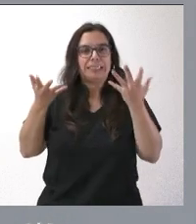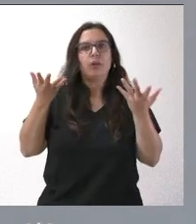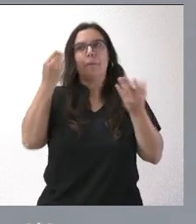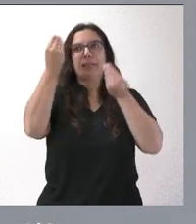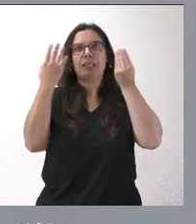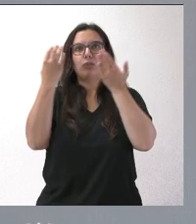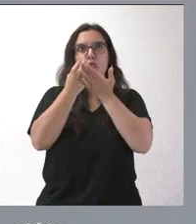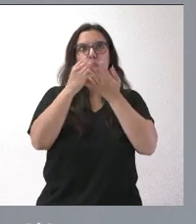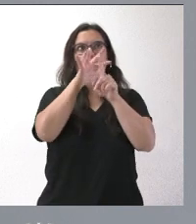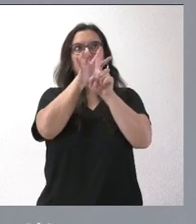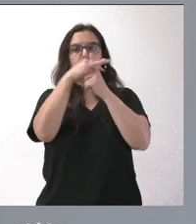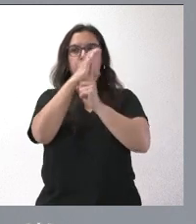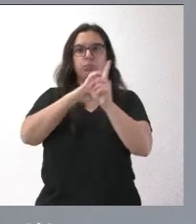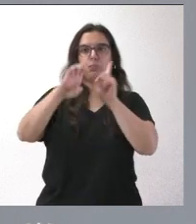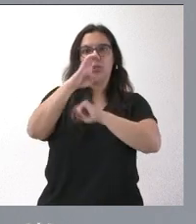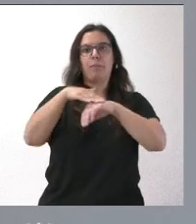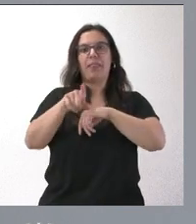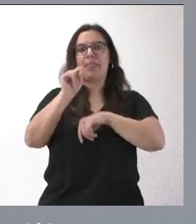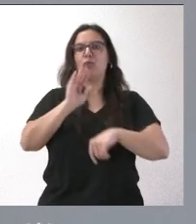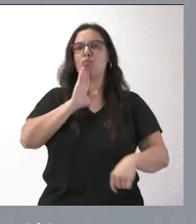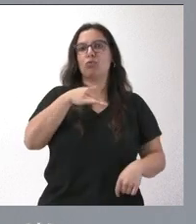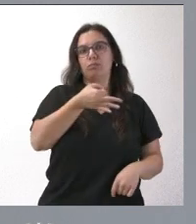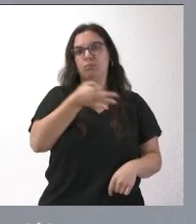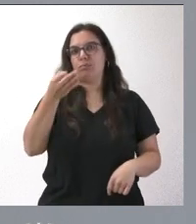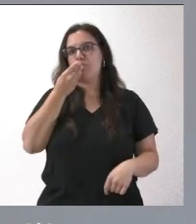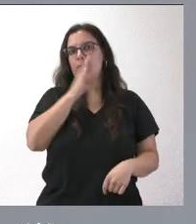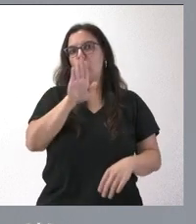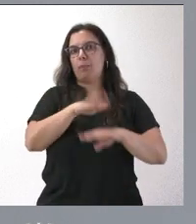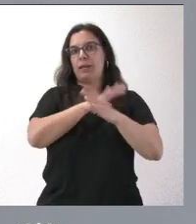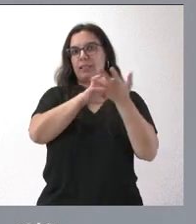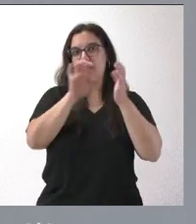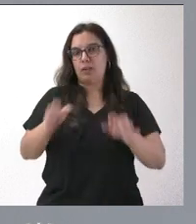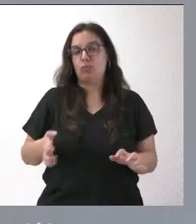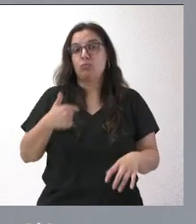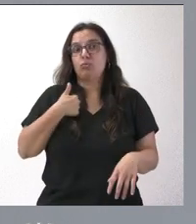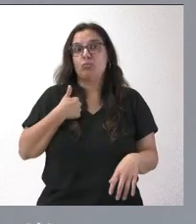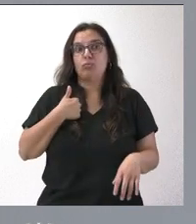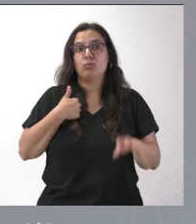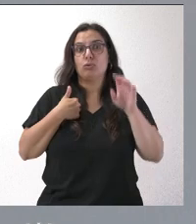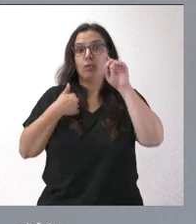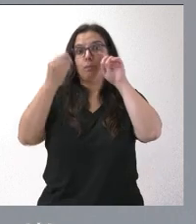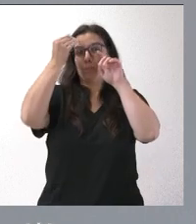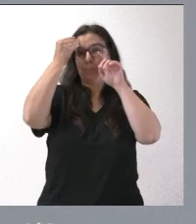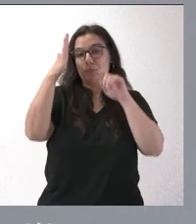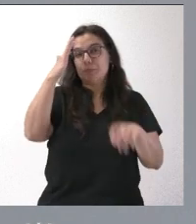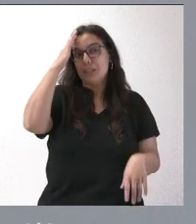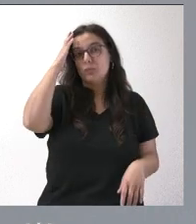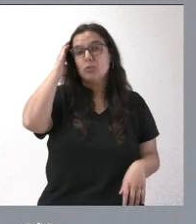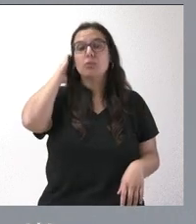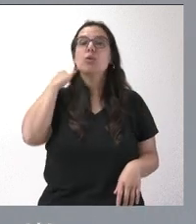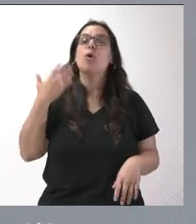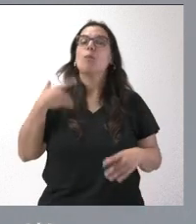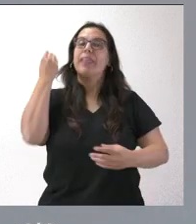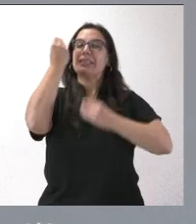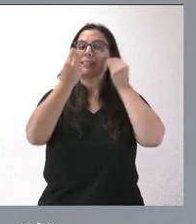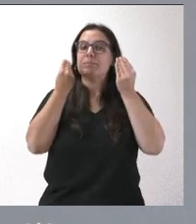tomar la decisión más adecuada, la que mejor convenga a Castilla y León. Yo estoy en la idea, de que quizá la reflexión más